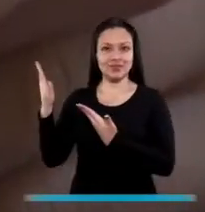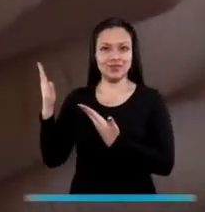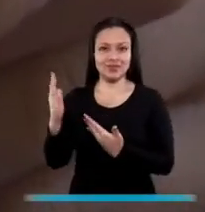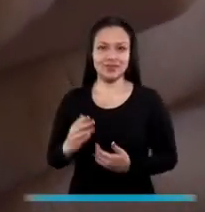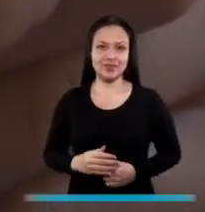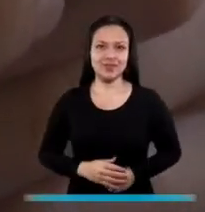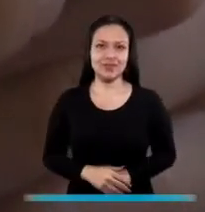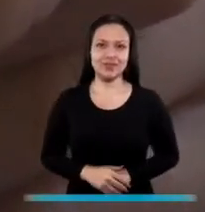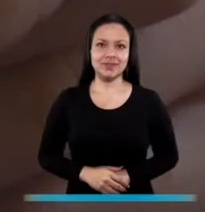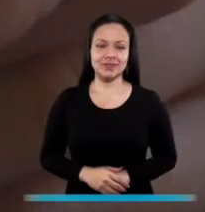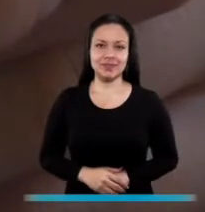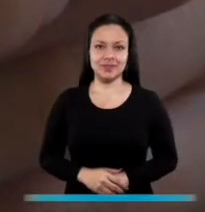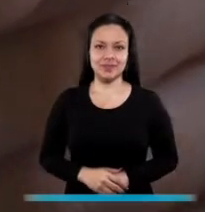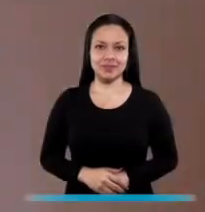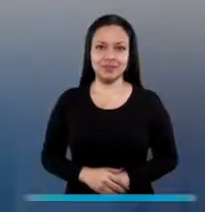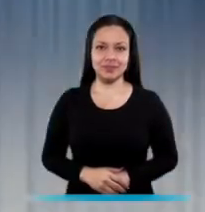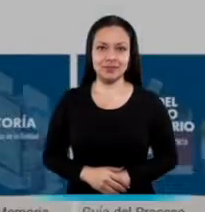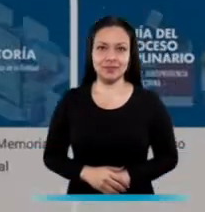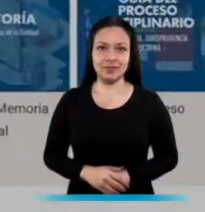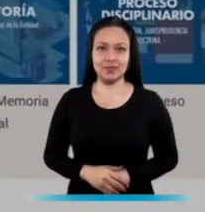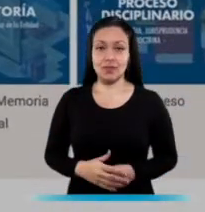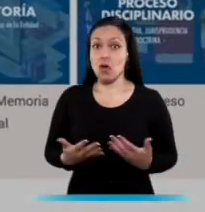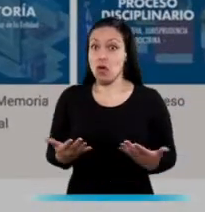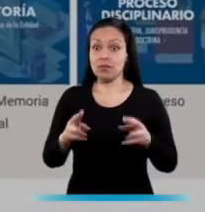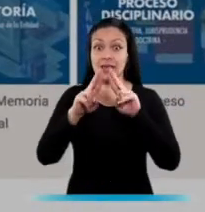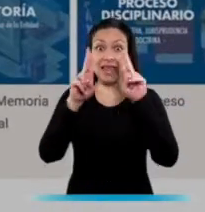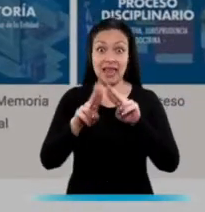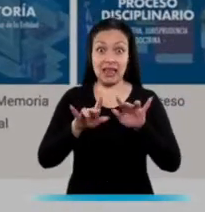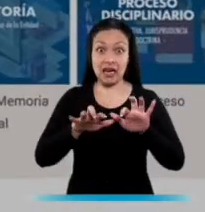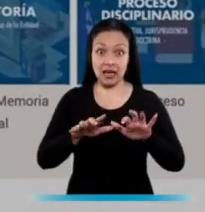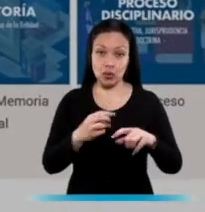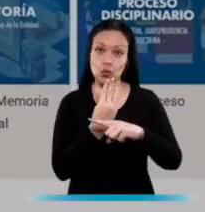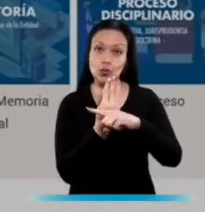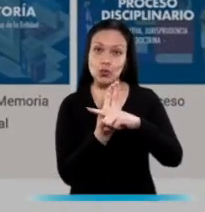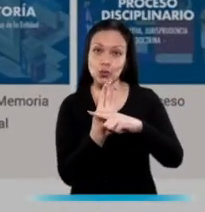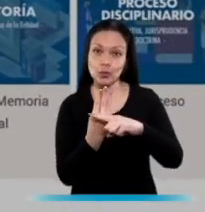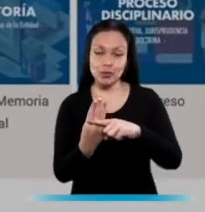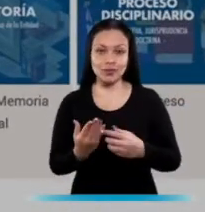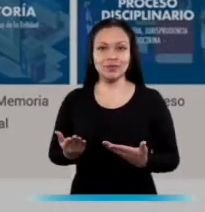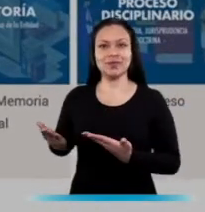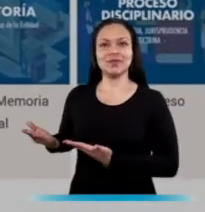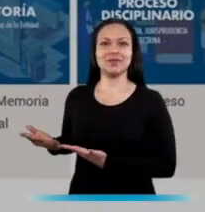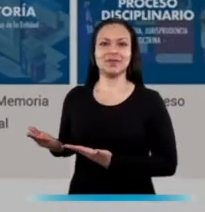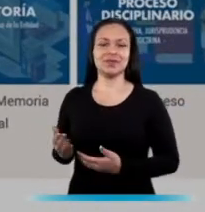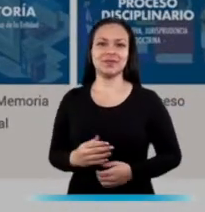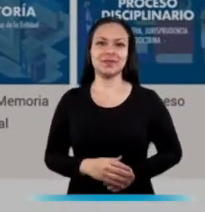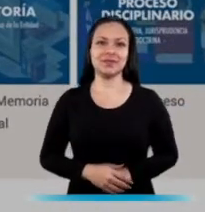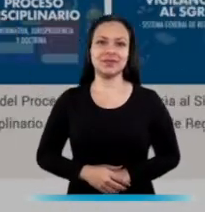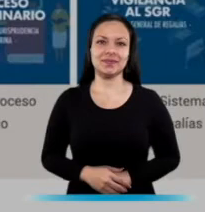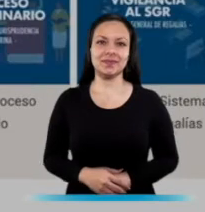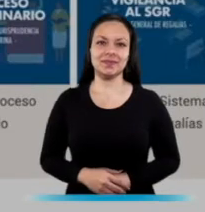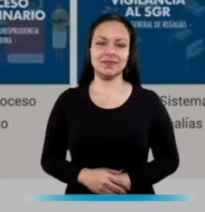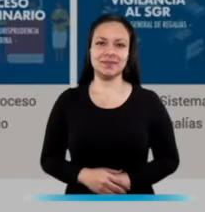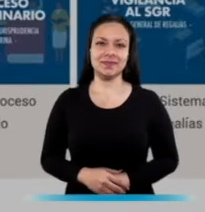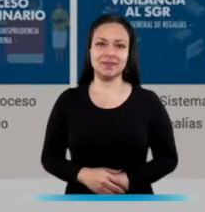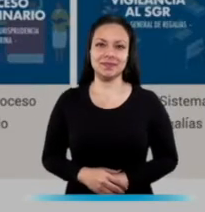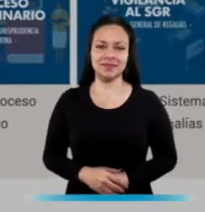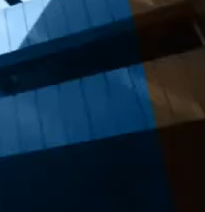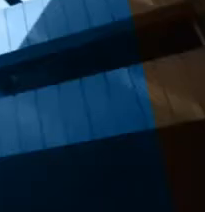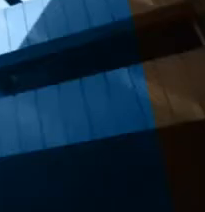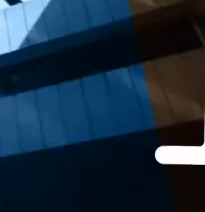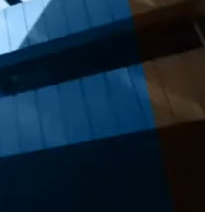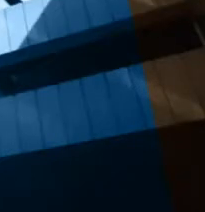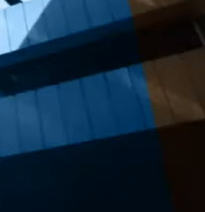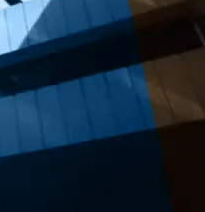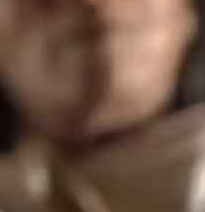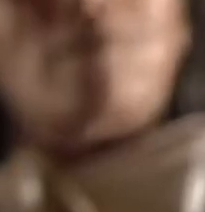-940-808 o en nuestra sede electrónica en www.procuraduría.gov.co